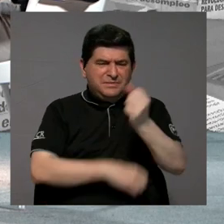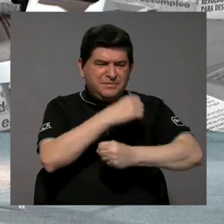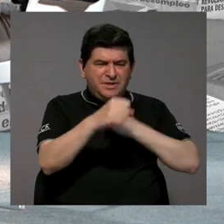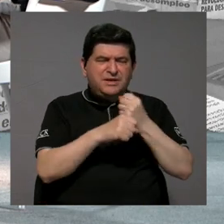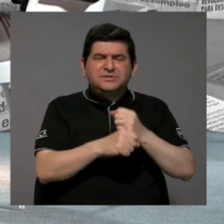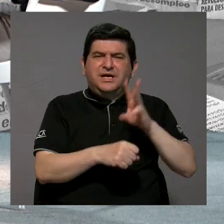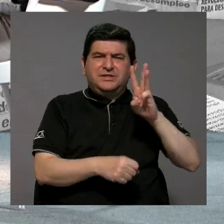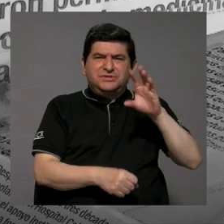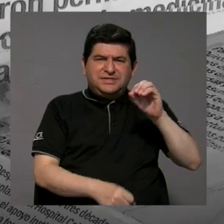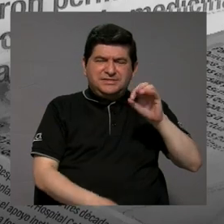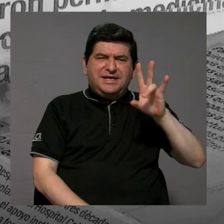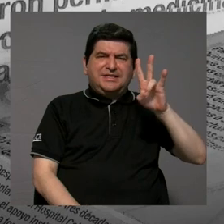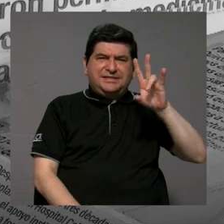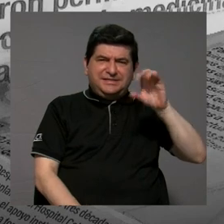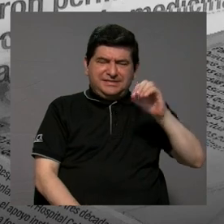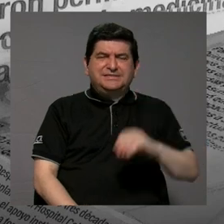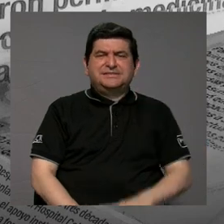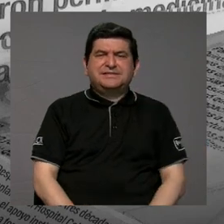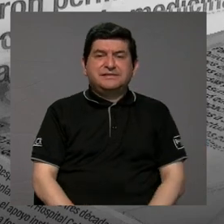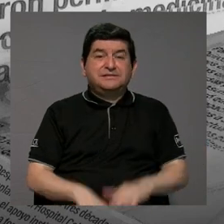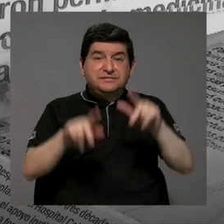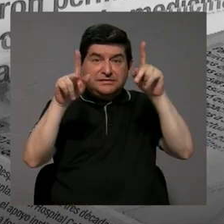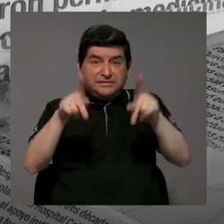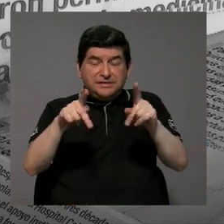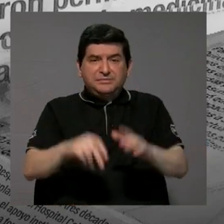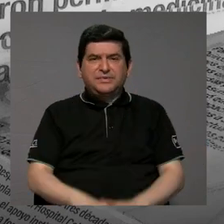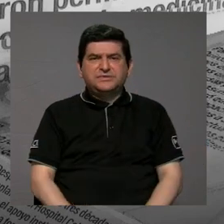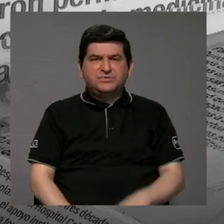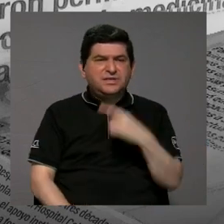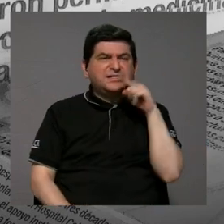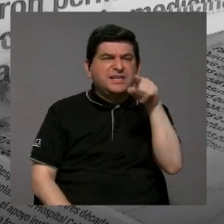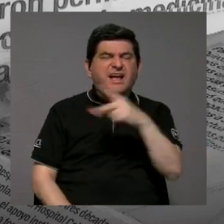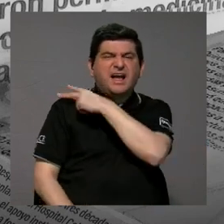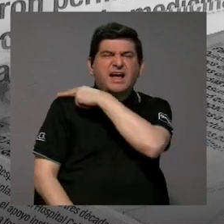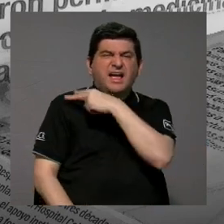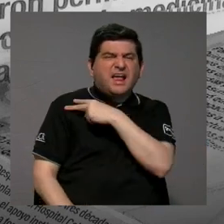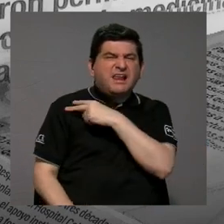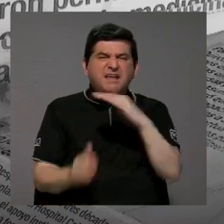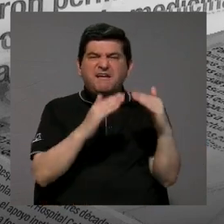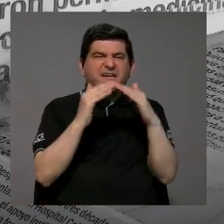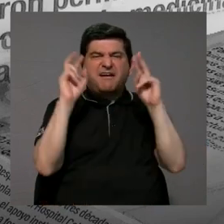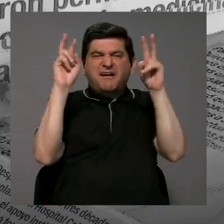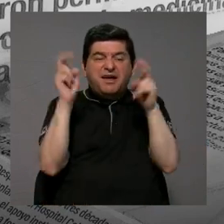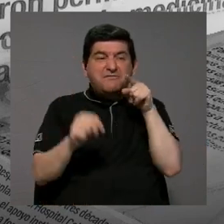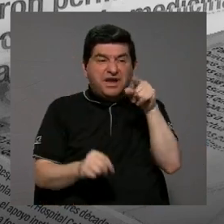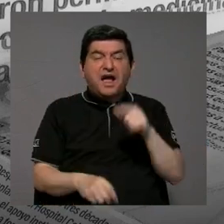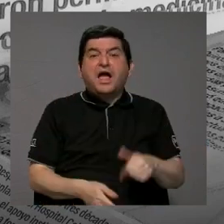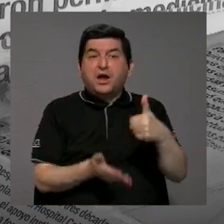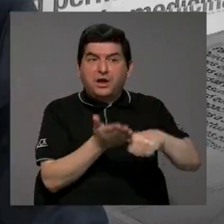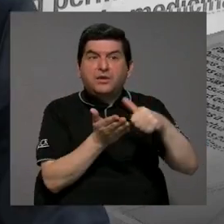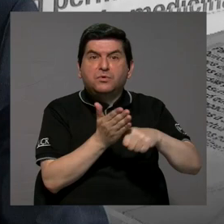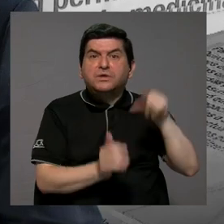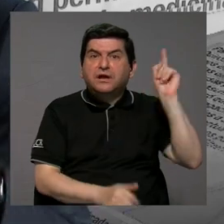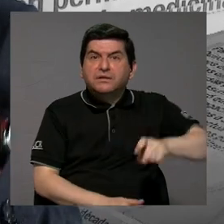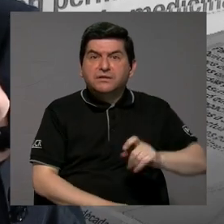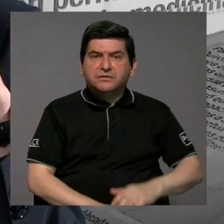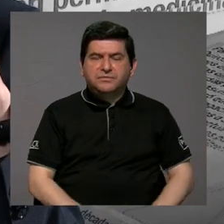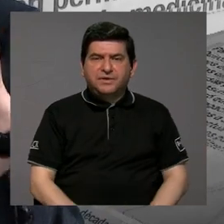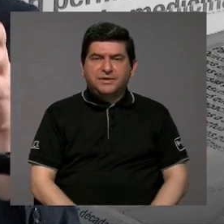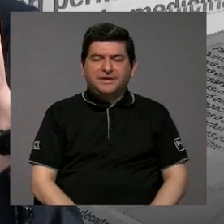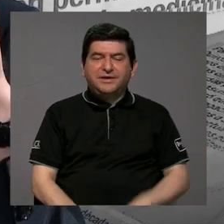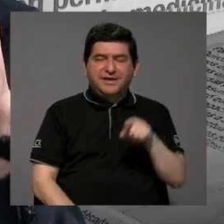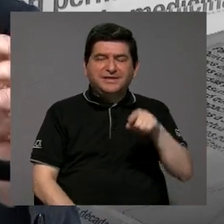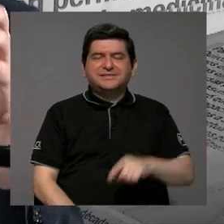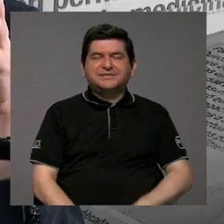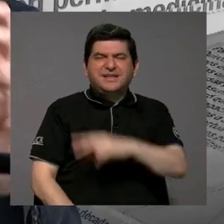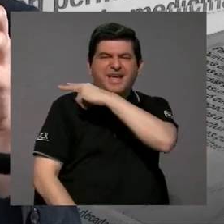en los años 60, 70, gente que se le decían ese es el cacique del pueblo, por ese hay que votar. Correcto, entonces el